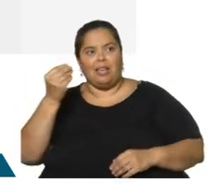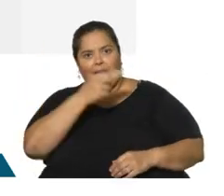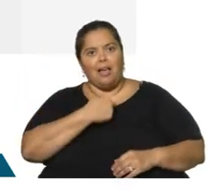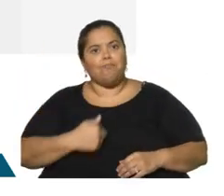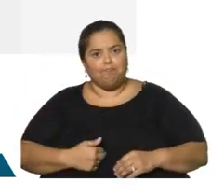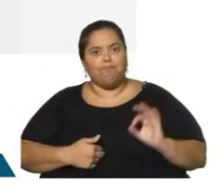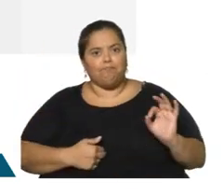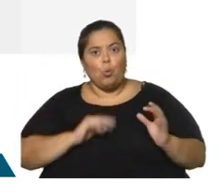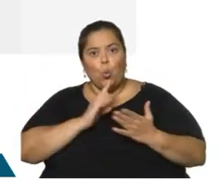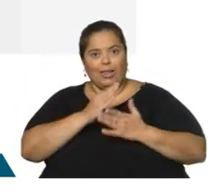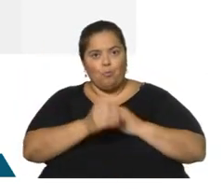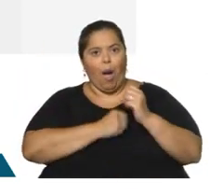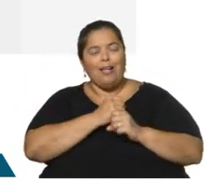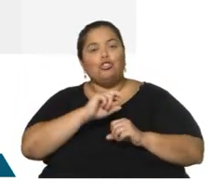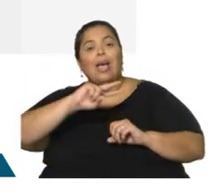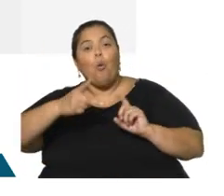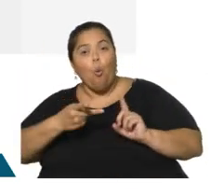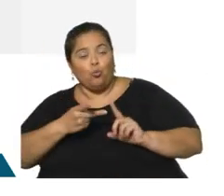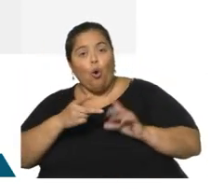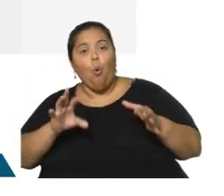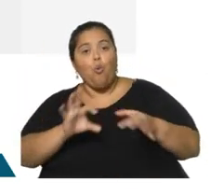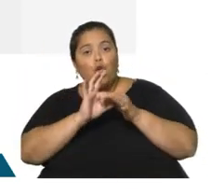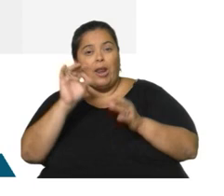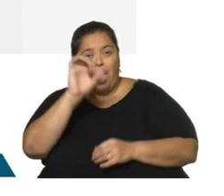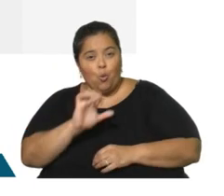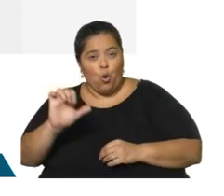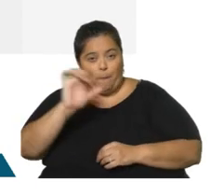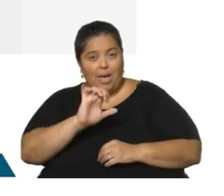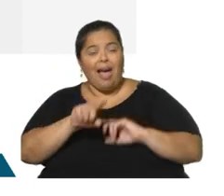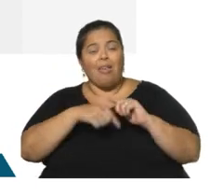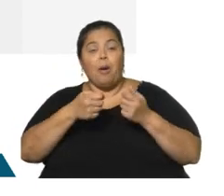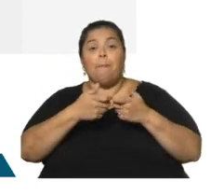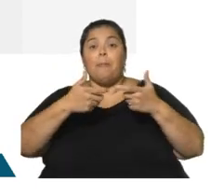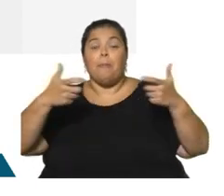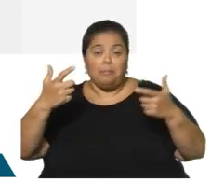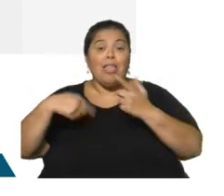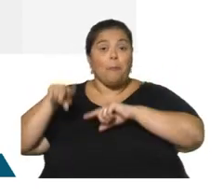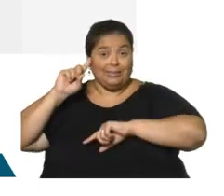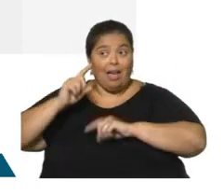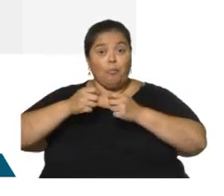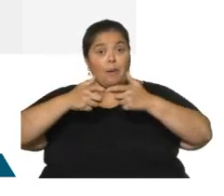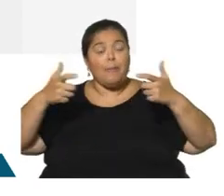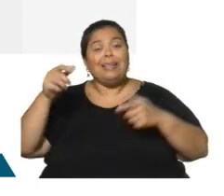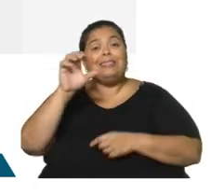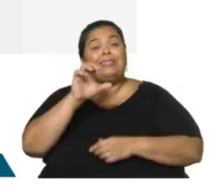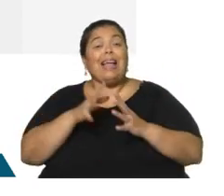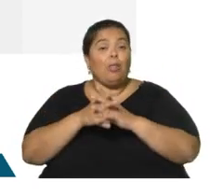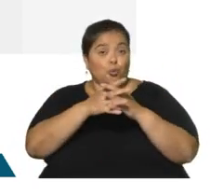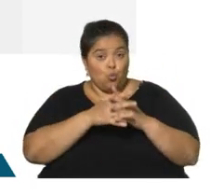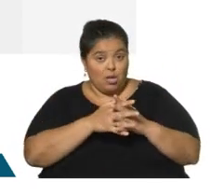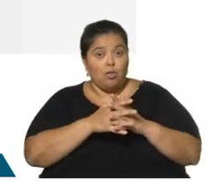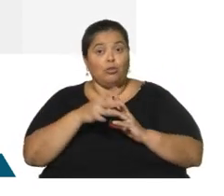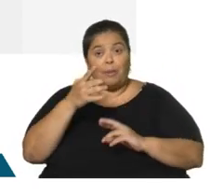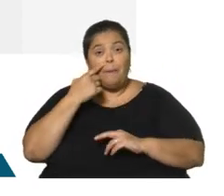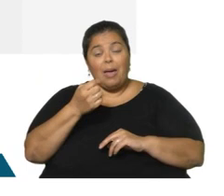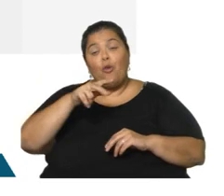Después viene la Unión Europea, más abajo, creciendo en 2022 Estados Unidos. En el cuadro vemos el trimestre enero